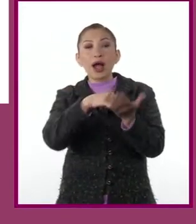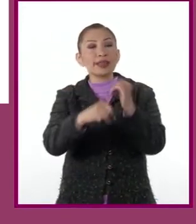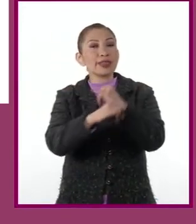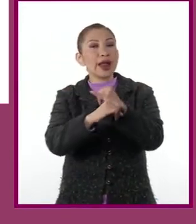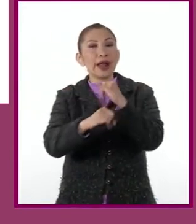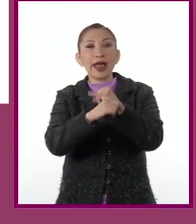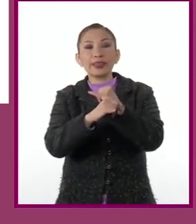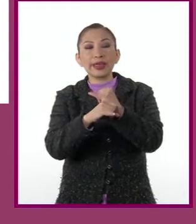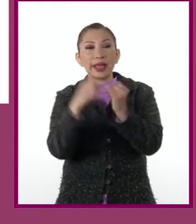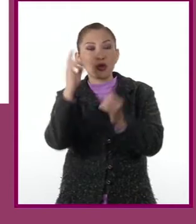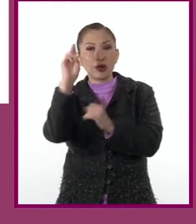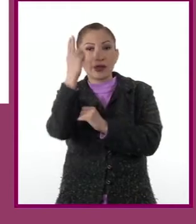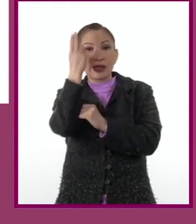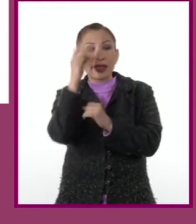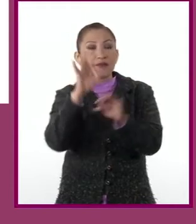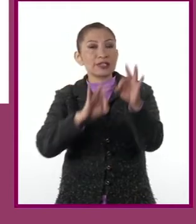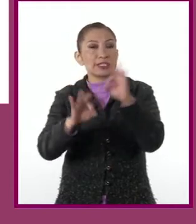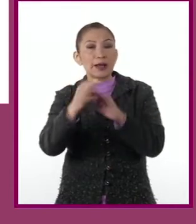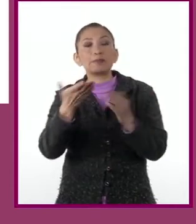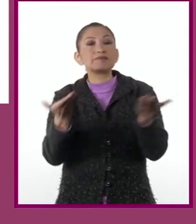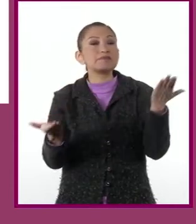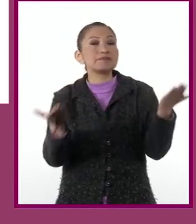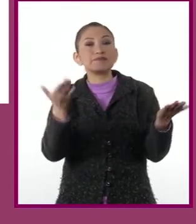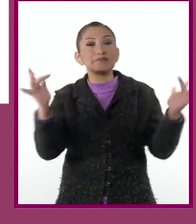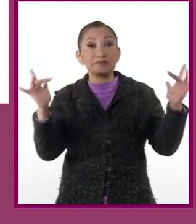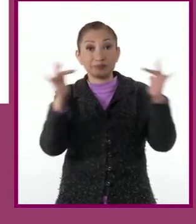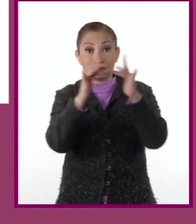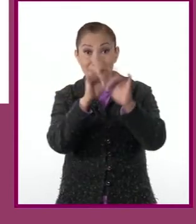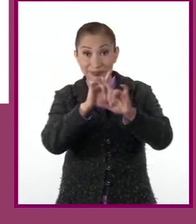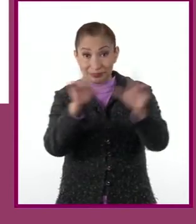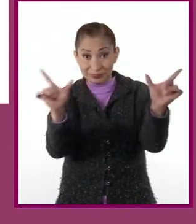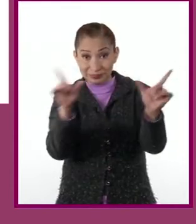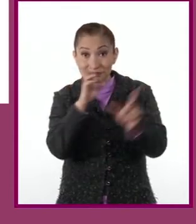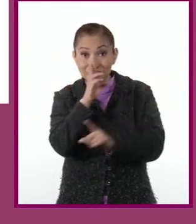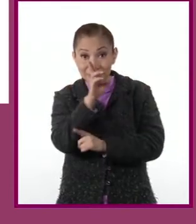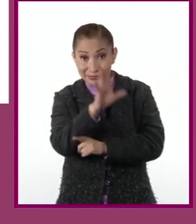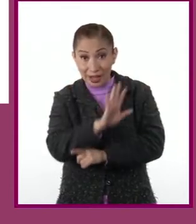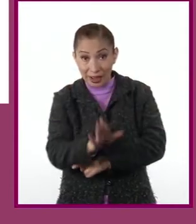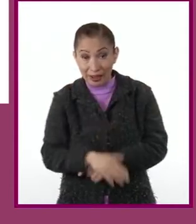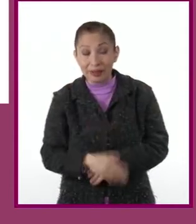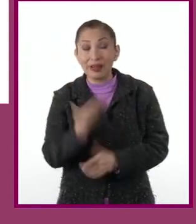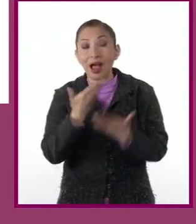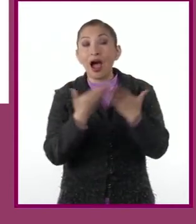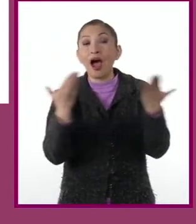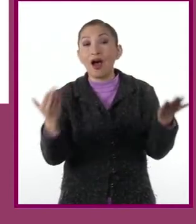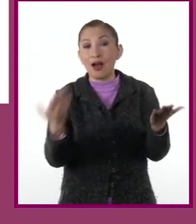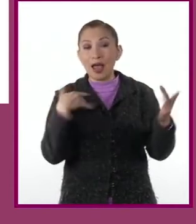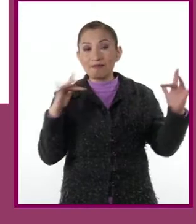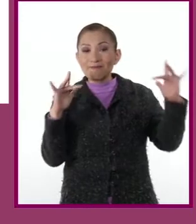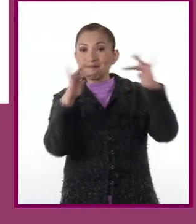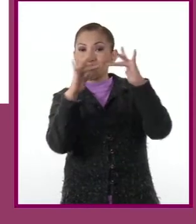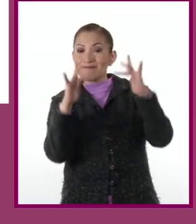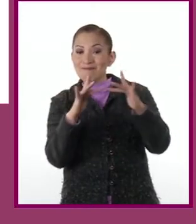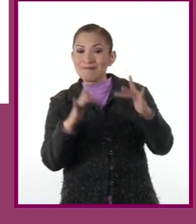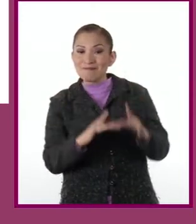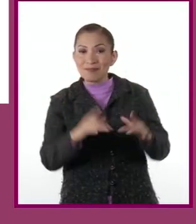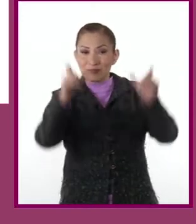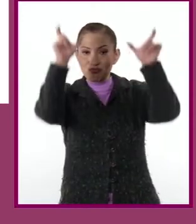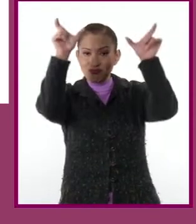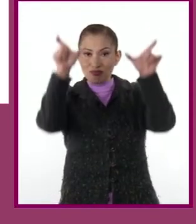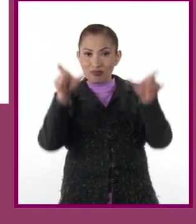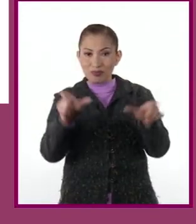internet académico sobre física. ¿Listo? ¿Tienen sus respuestas? Vamos ahora a conectar las columnas.